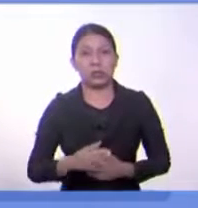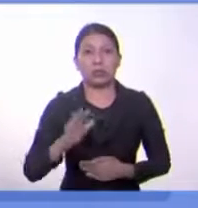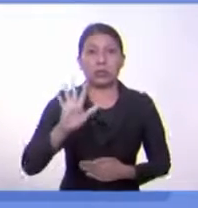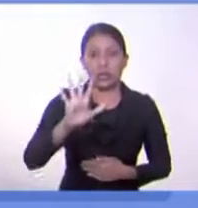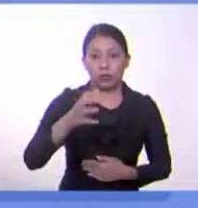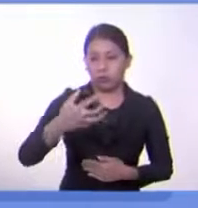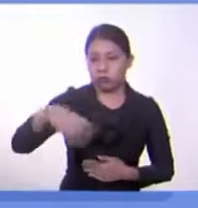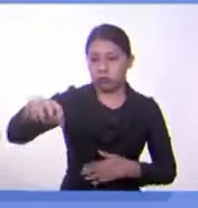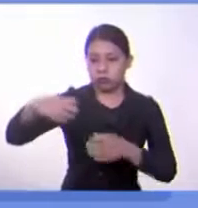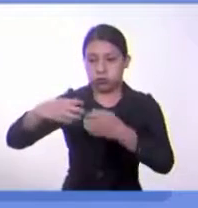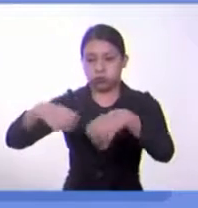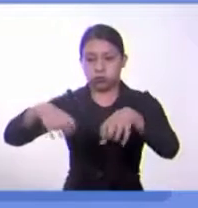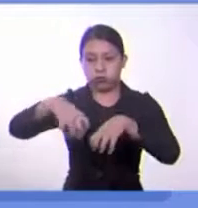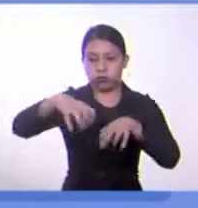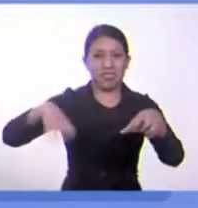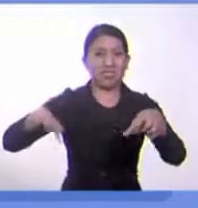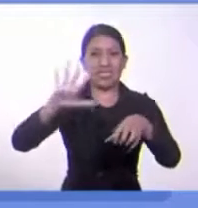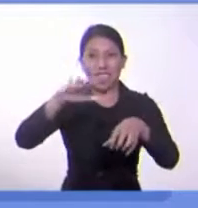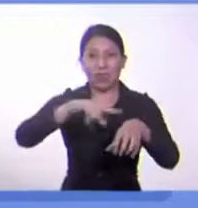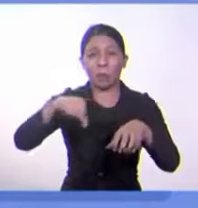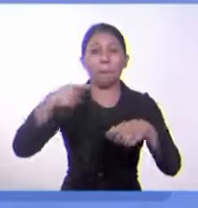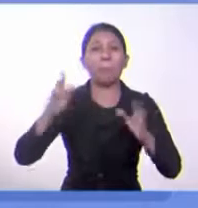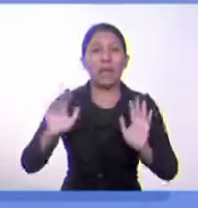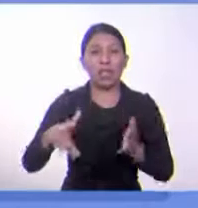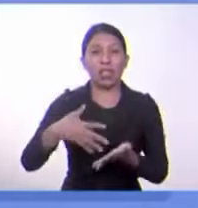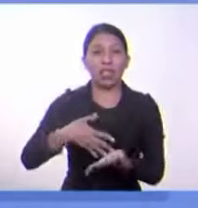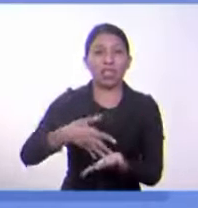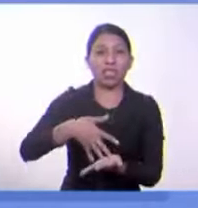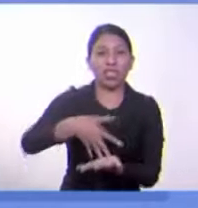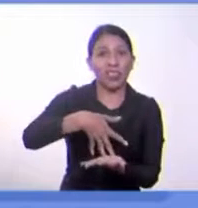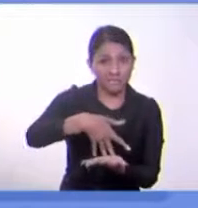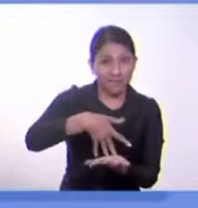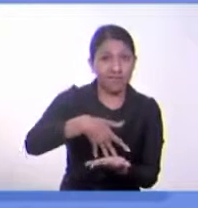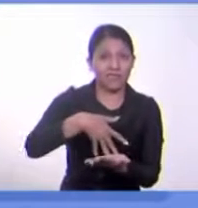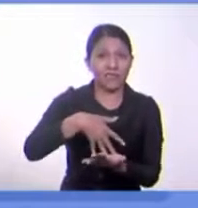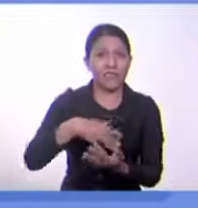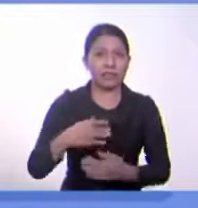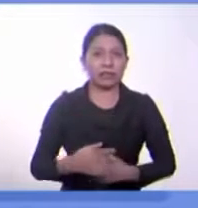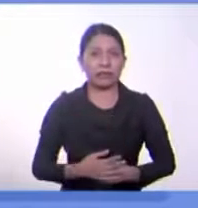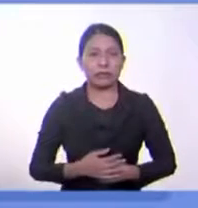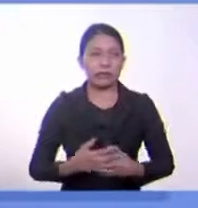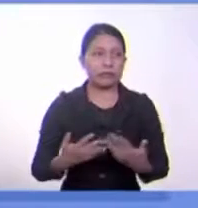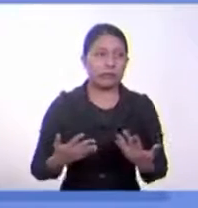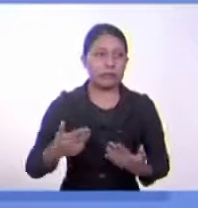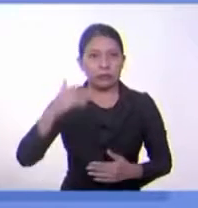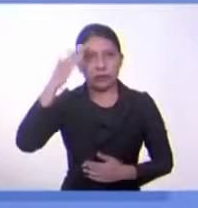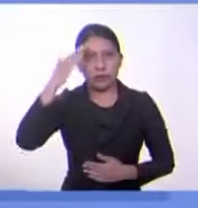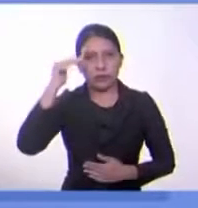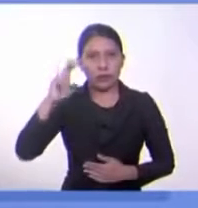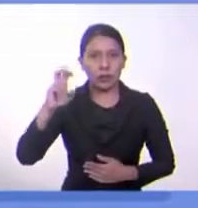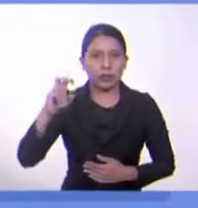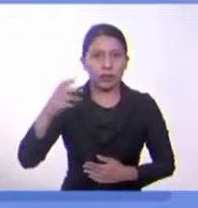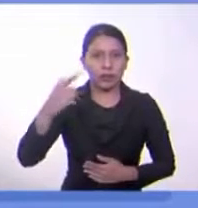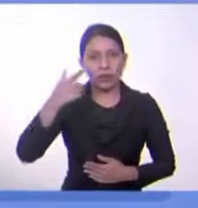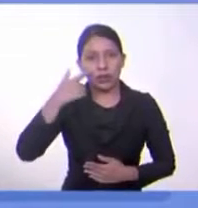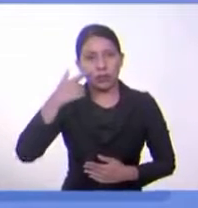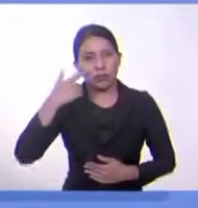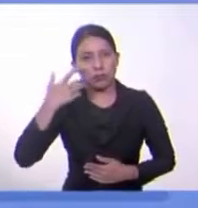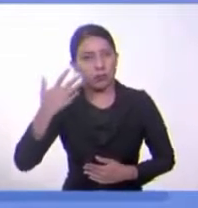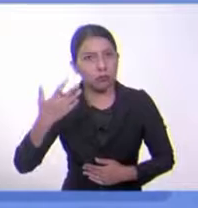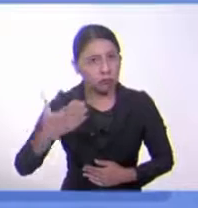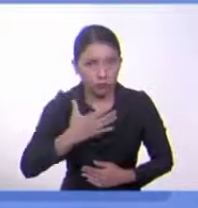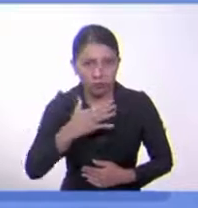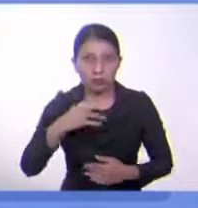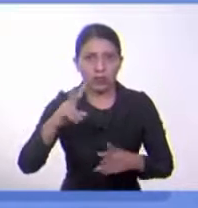absolutamente débiles frente a la presencia del emergente imperio norteamericano que se configuraba y el